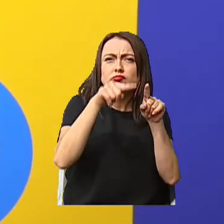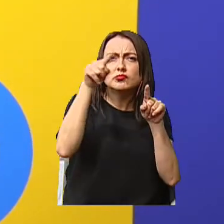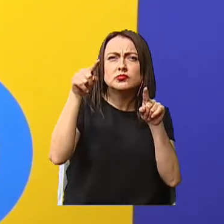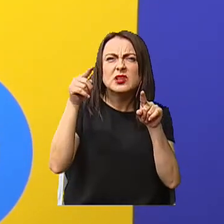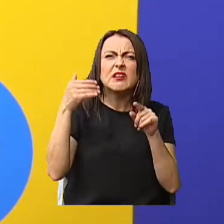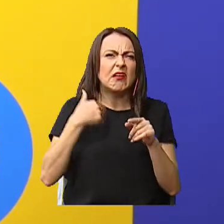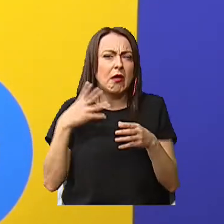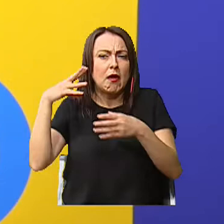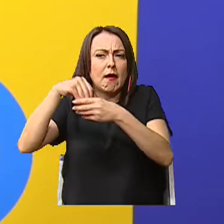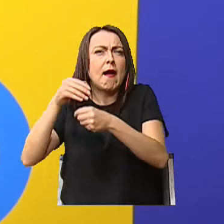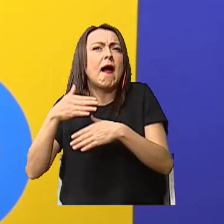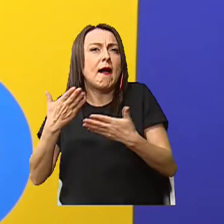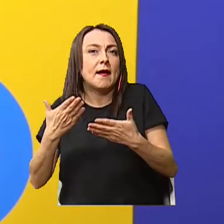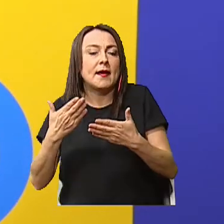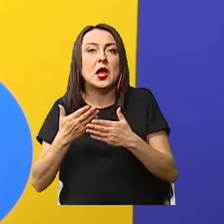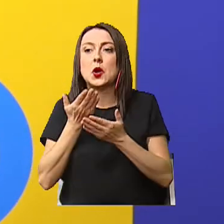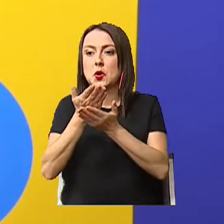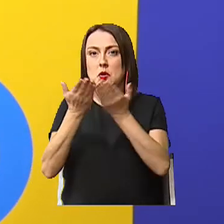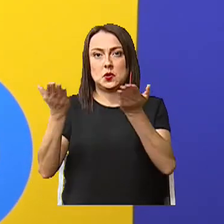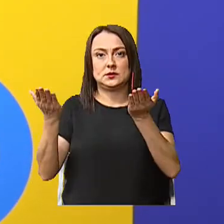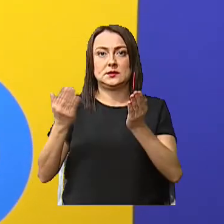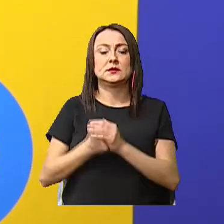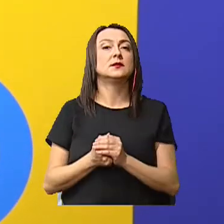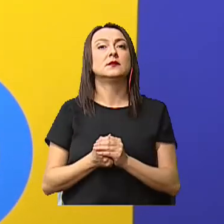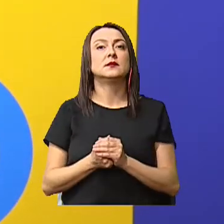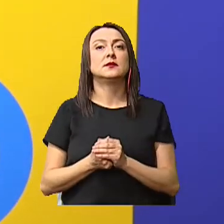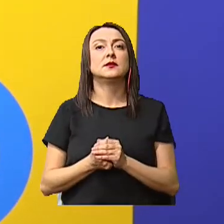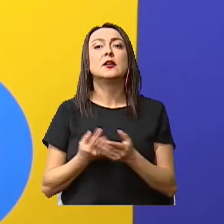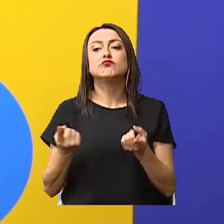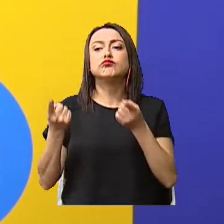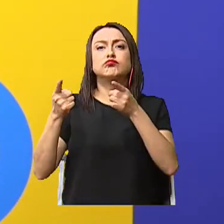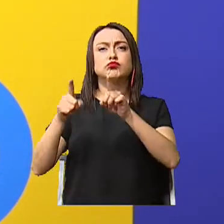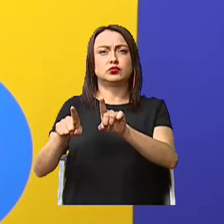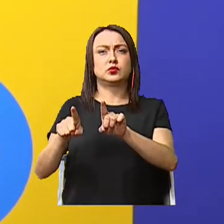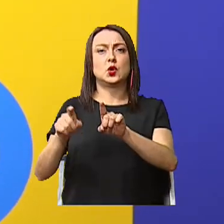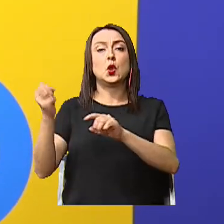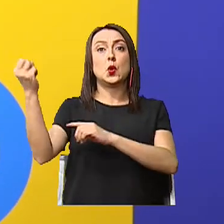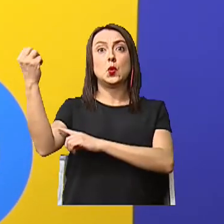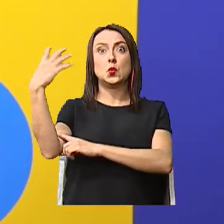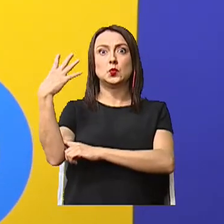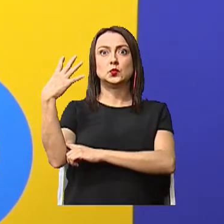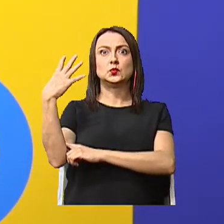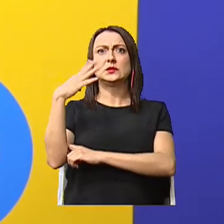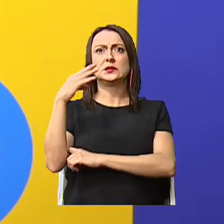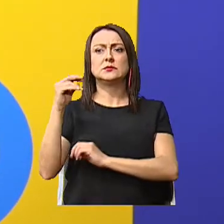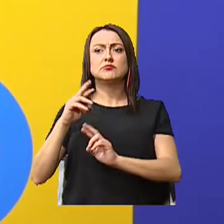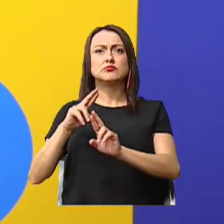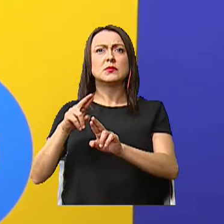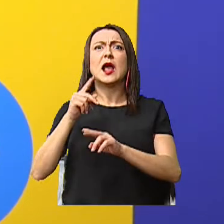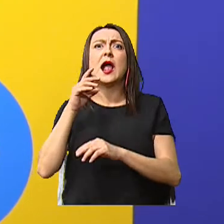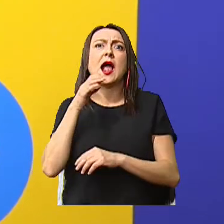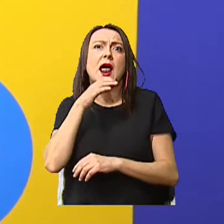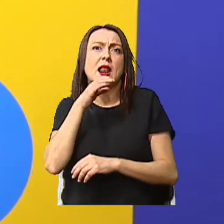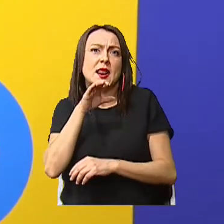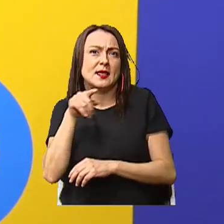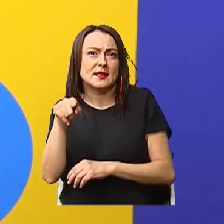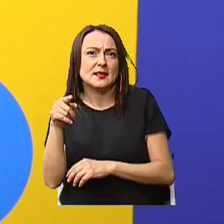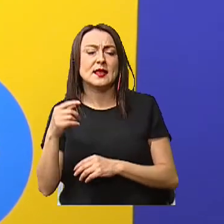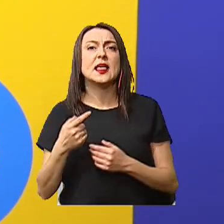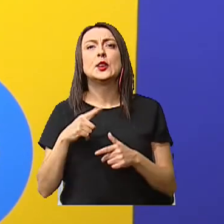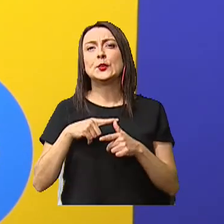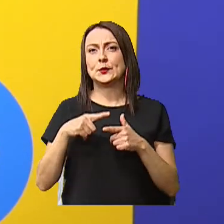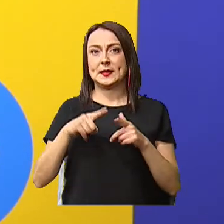encontrar elementos que van a producir luz y que van a producir calor. Entonces,